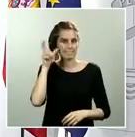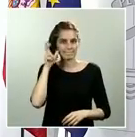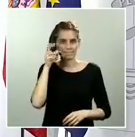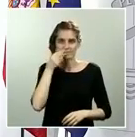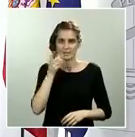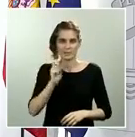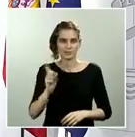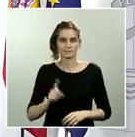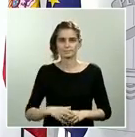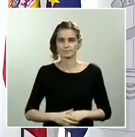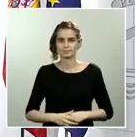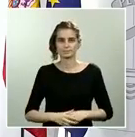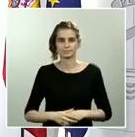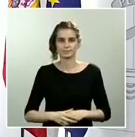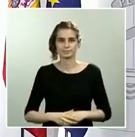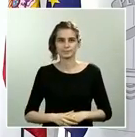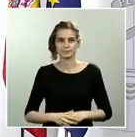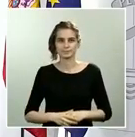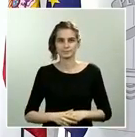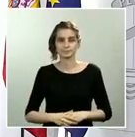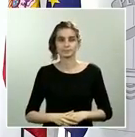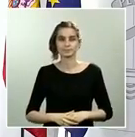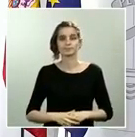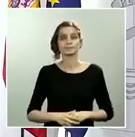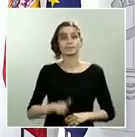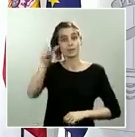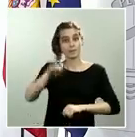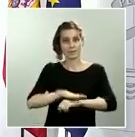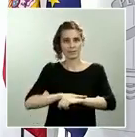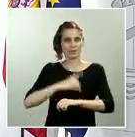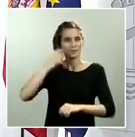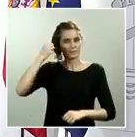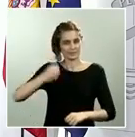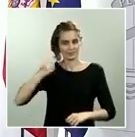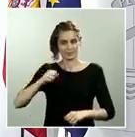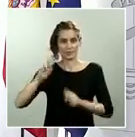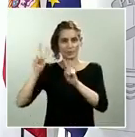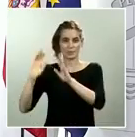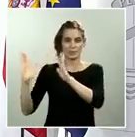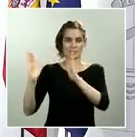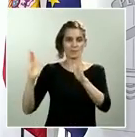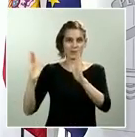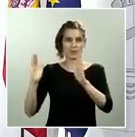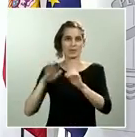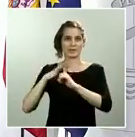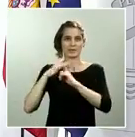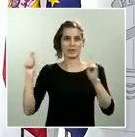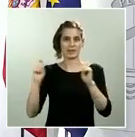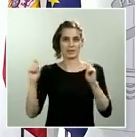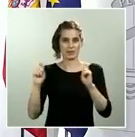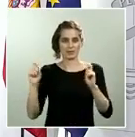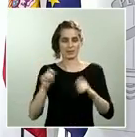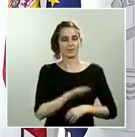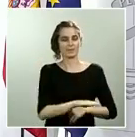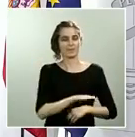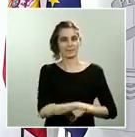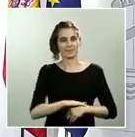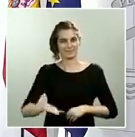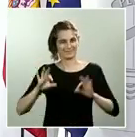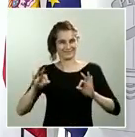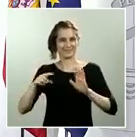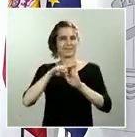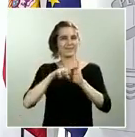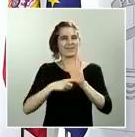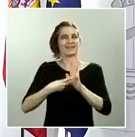estado de alarma se van a aliviar las medidas, sobre todo con los menores. Hasta el día 11 de mayo no va haber otro tipo de medidas o se puede